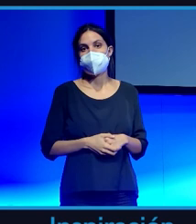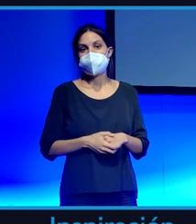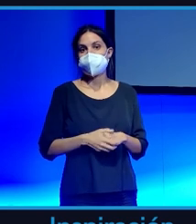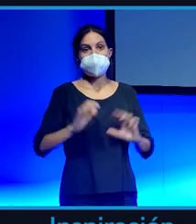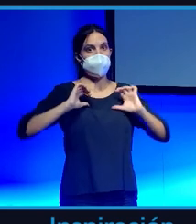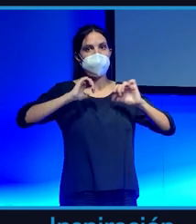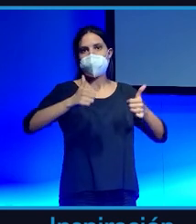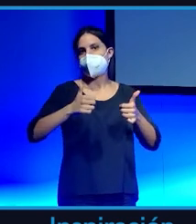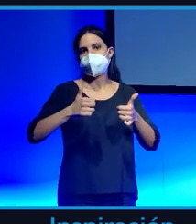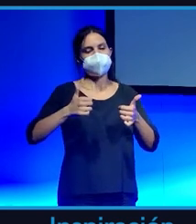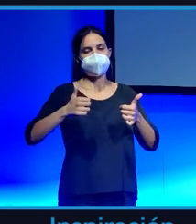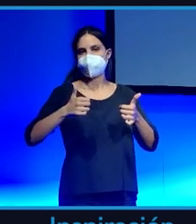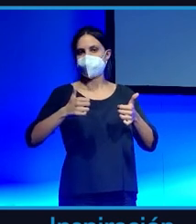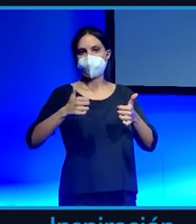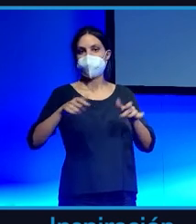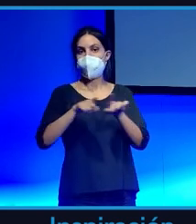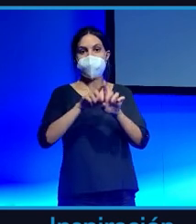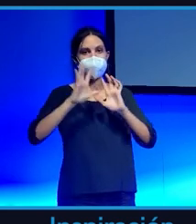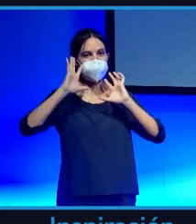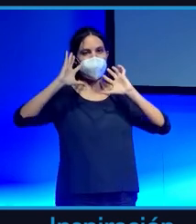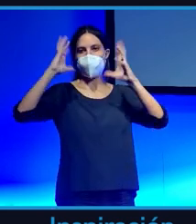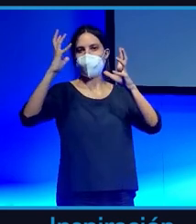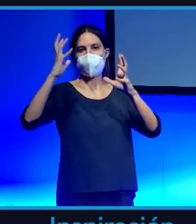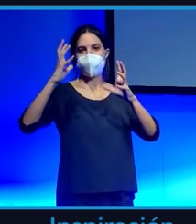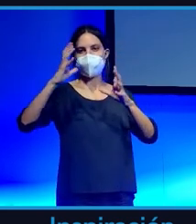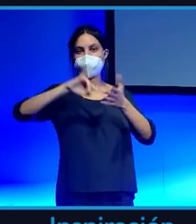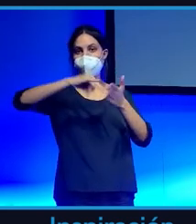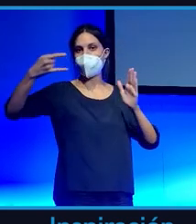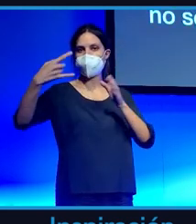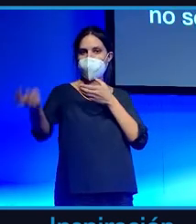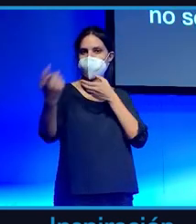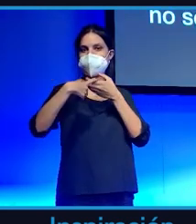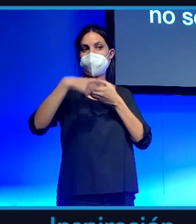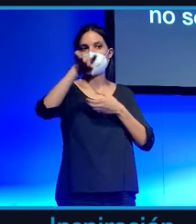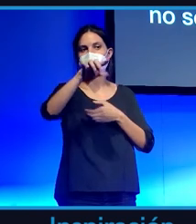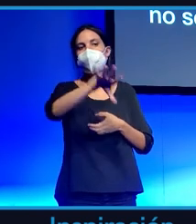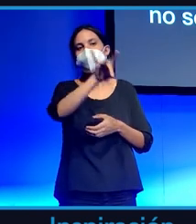subirte a la mayor revolución tecnológica de los últimos años. Muchas gracias.